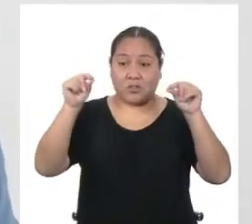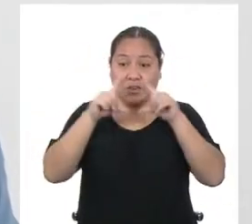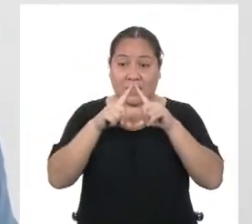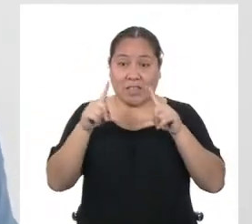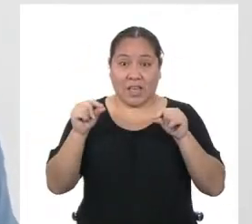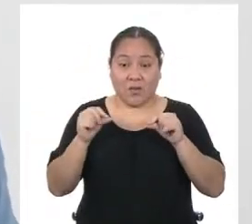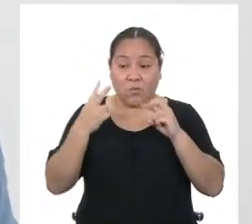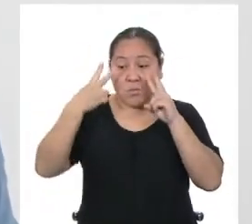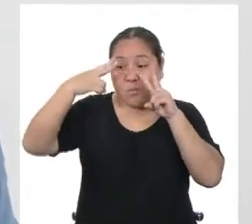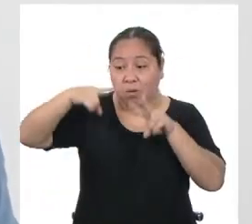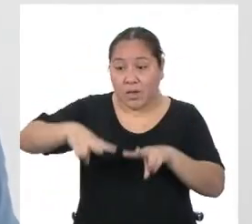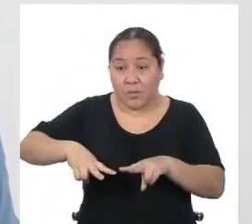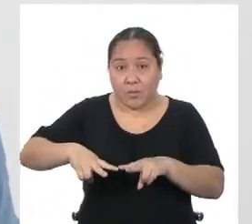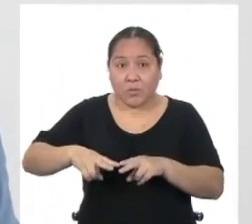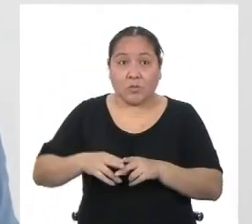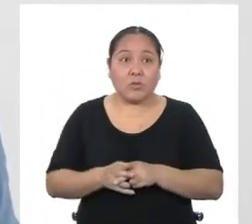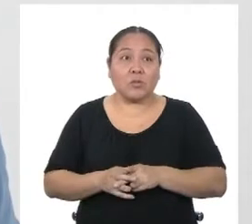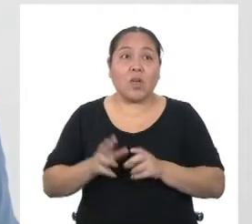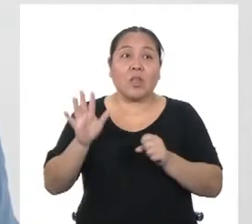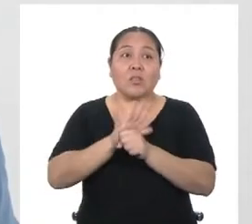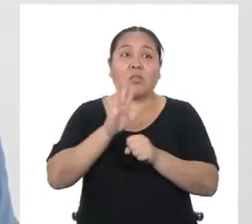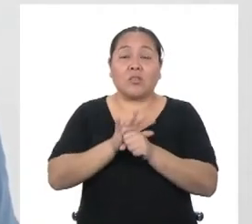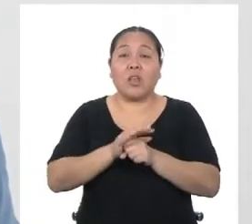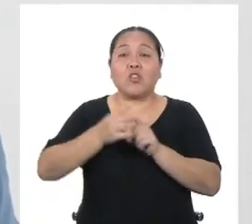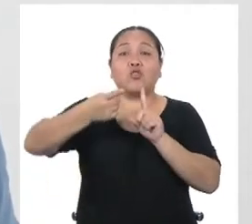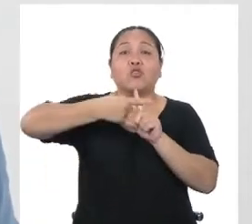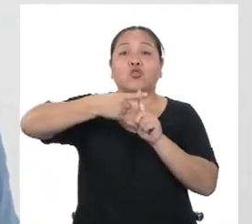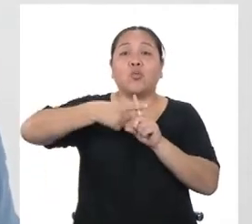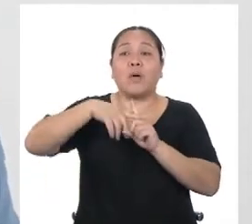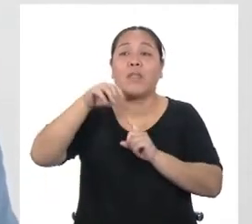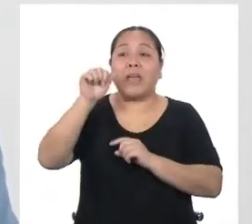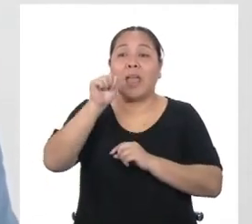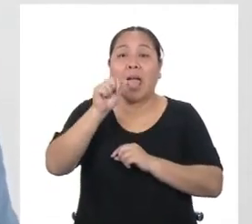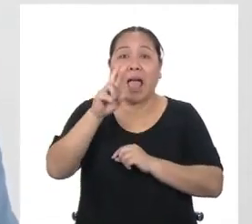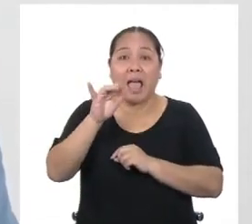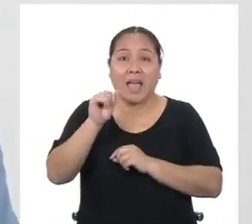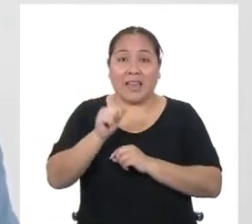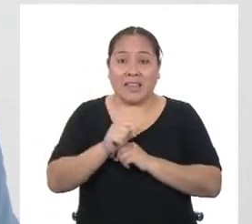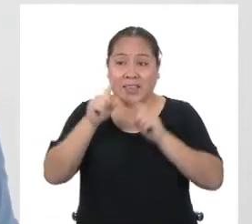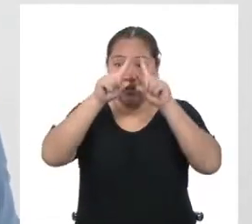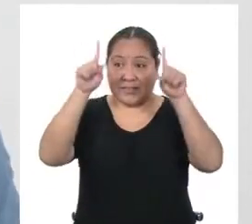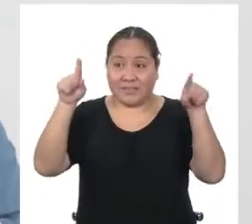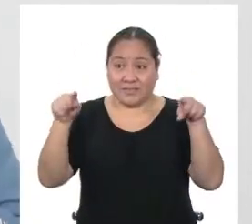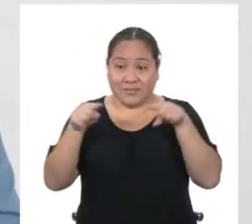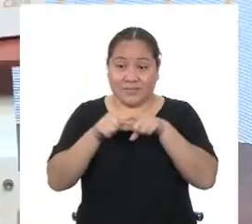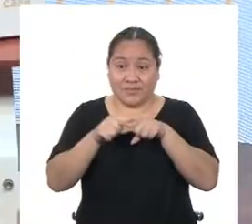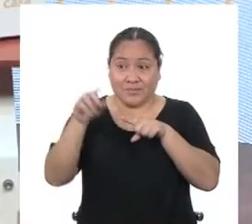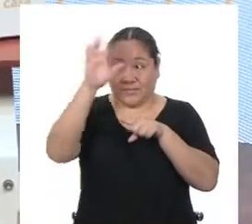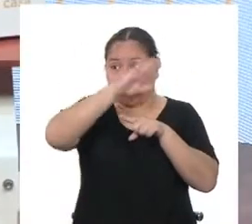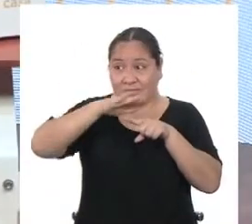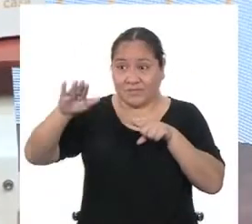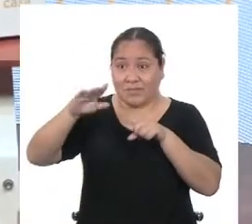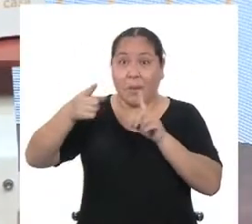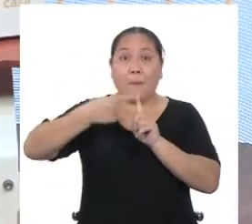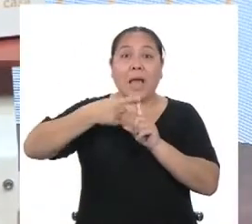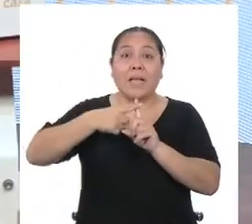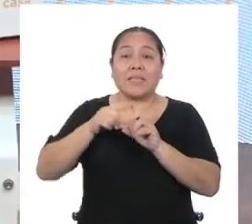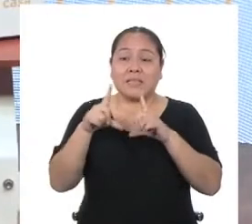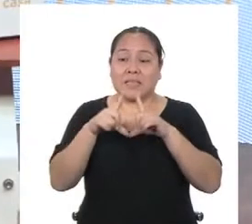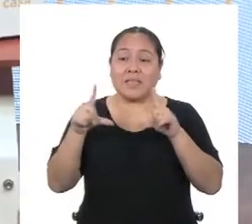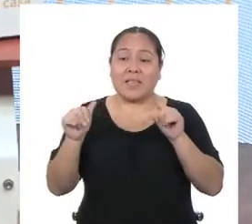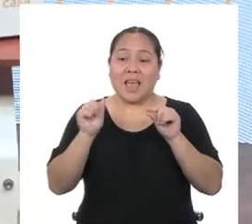podemos inferir que el área total será igual a la suma de las áreas de estas dos figuras. Entonces,